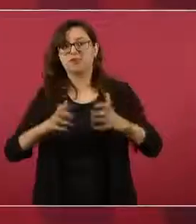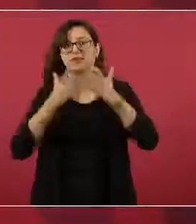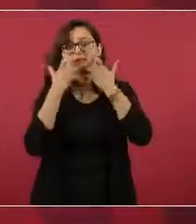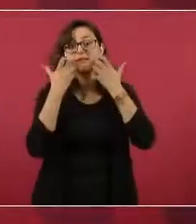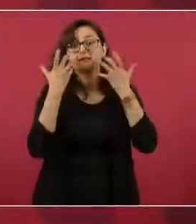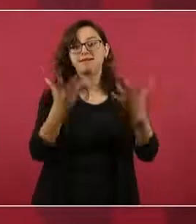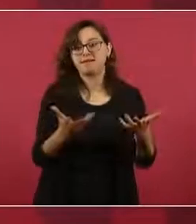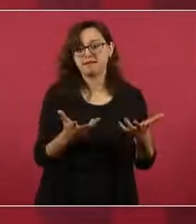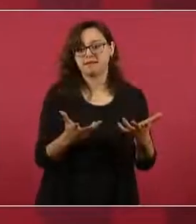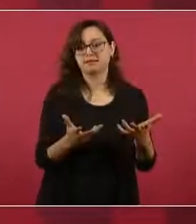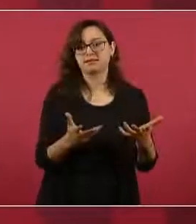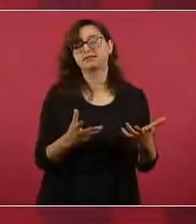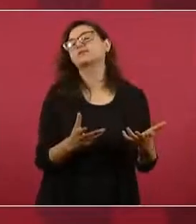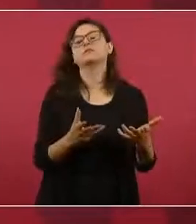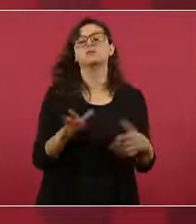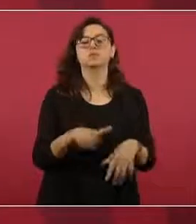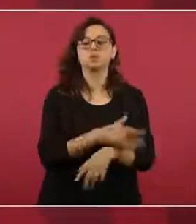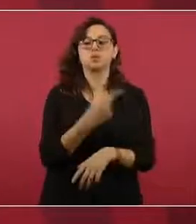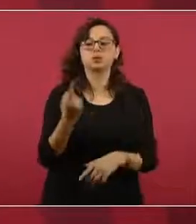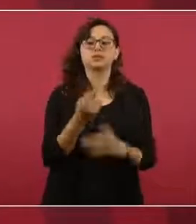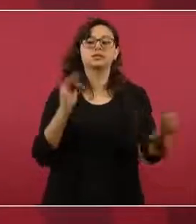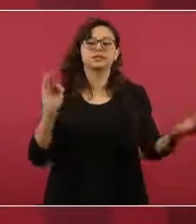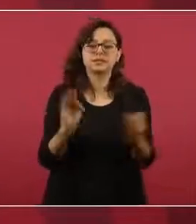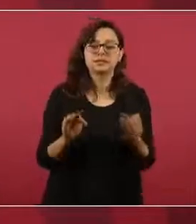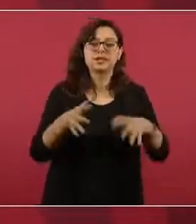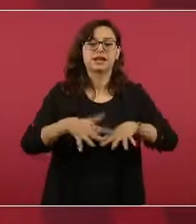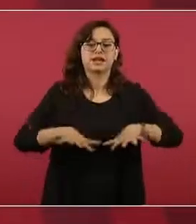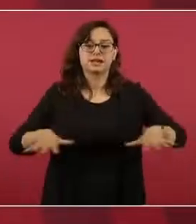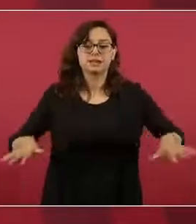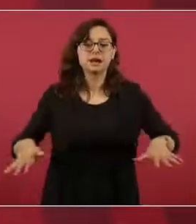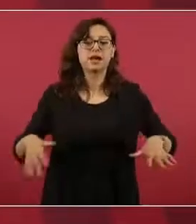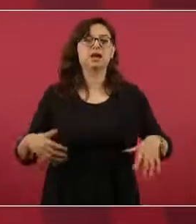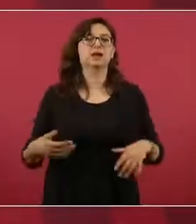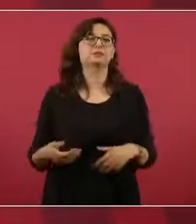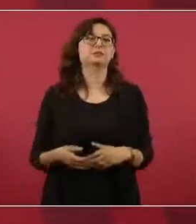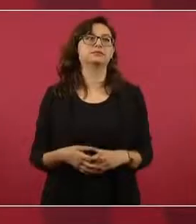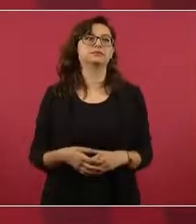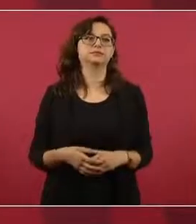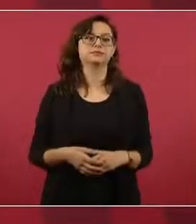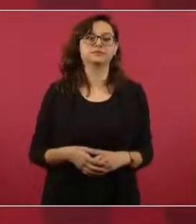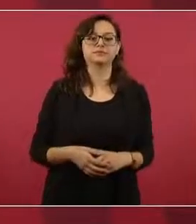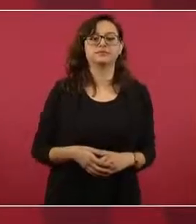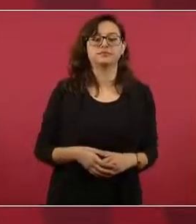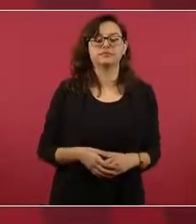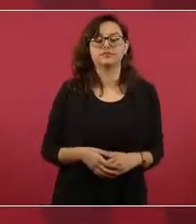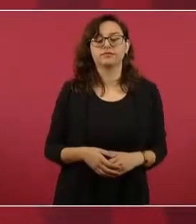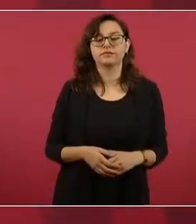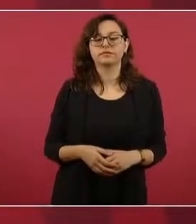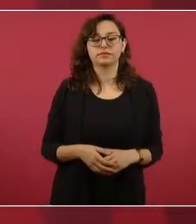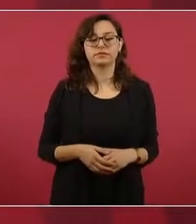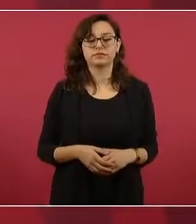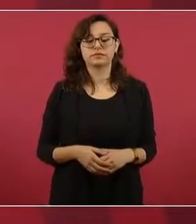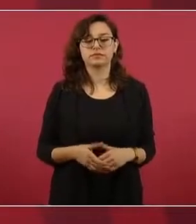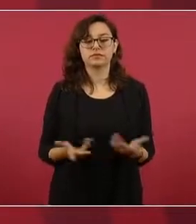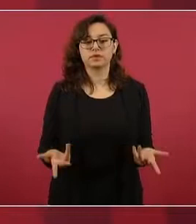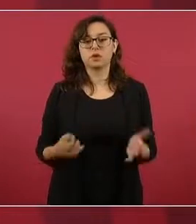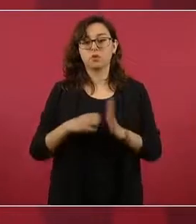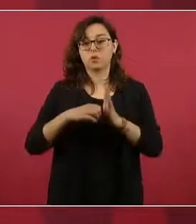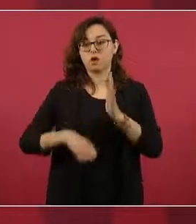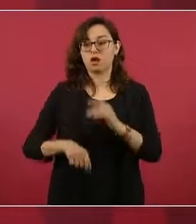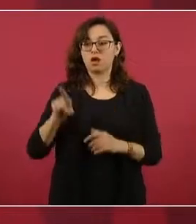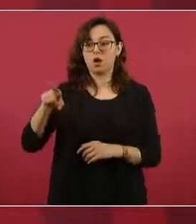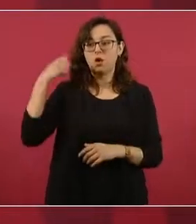están en las playas. En el caso de Huatulco